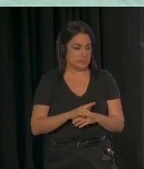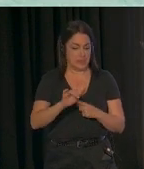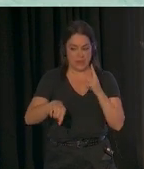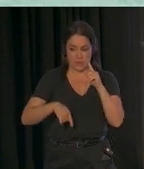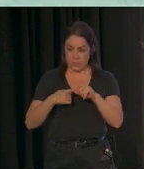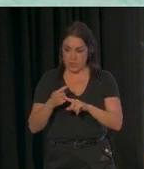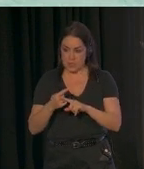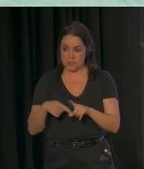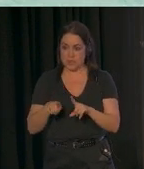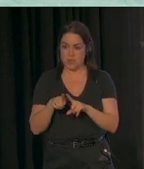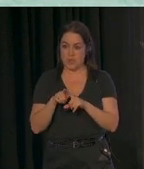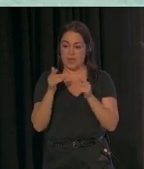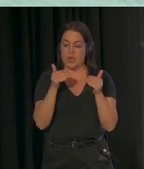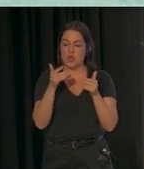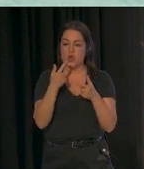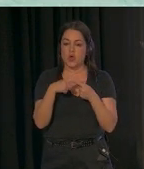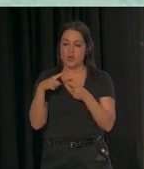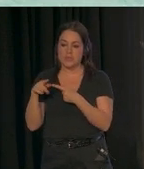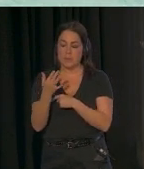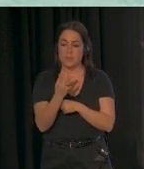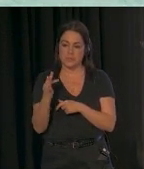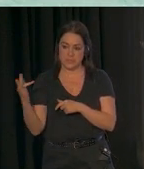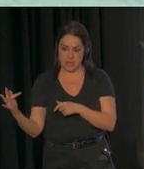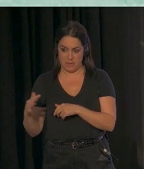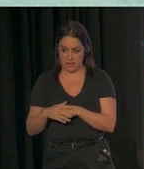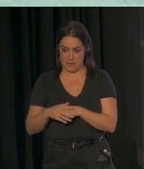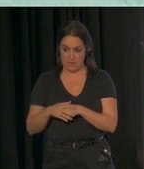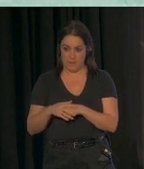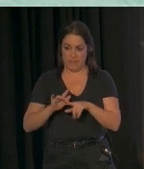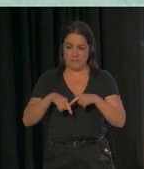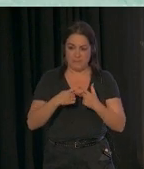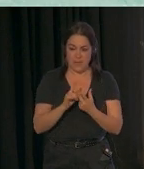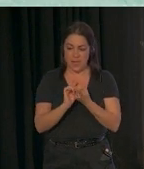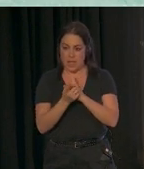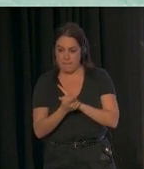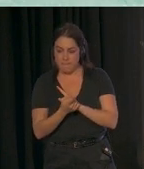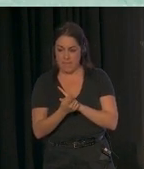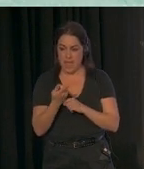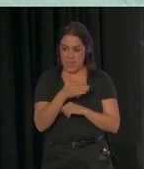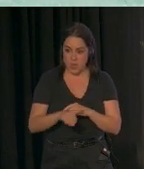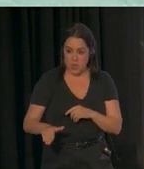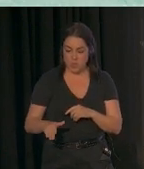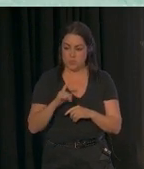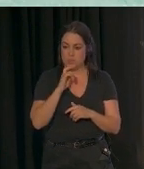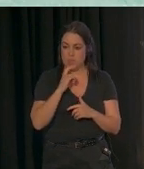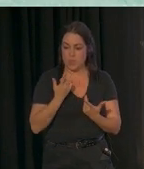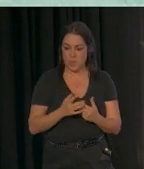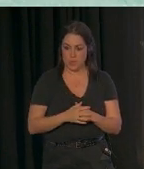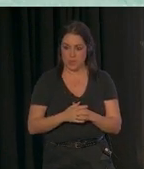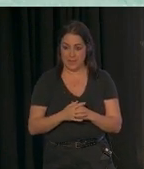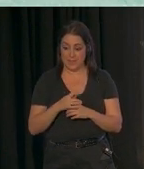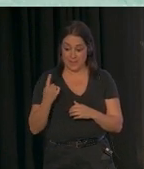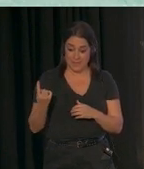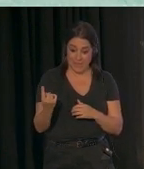los enfoques positivos, las cosas que han cambiado para la familia y para los hijos. Y dentro de cada una de estas